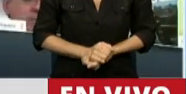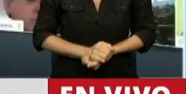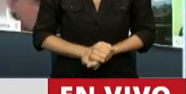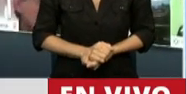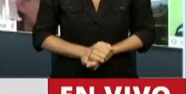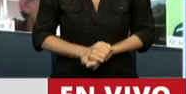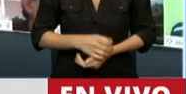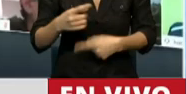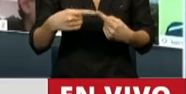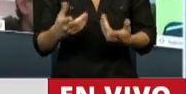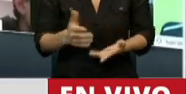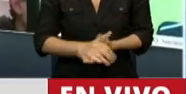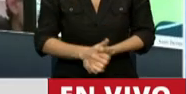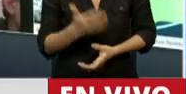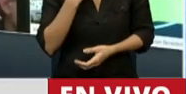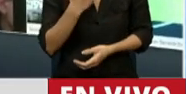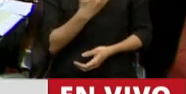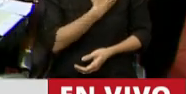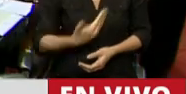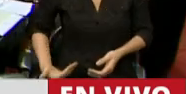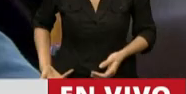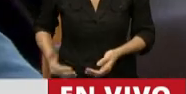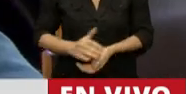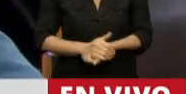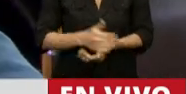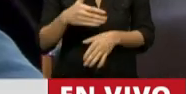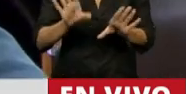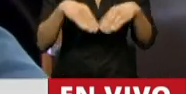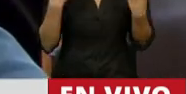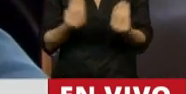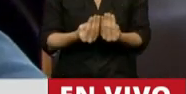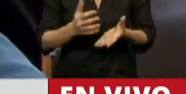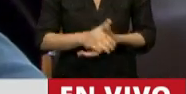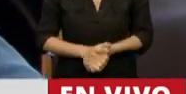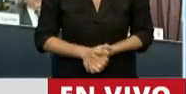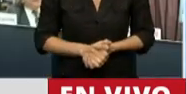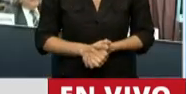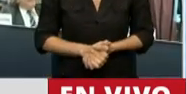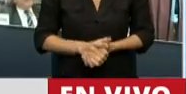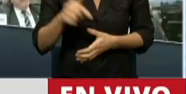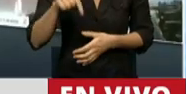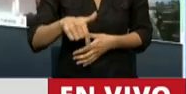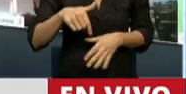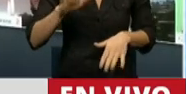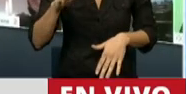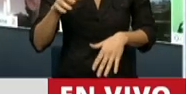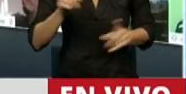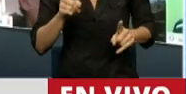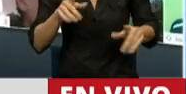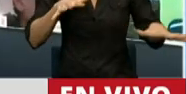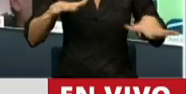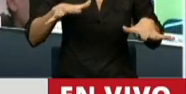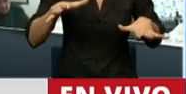Siga, diputado. Gracias, presidente. Voy redondeando. Le decía que los sectores que hoy están exultantes porque suben sus activos,